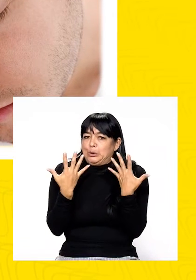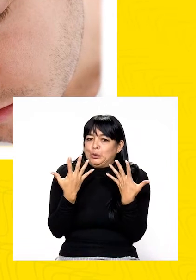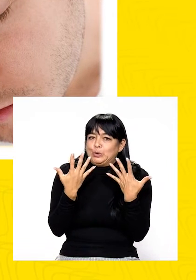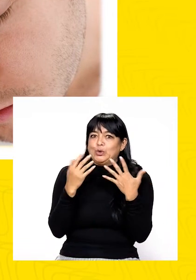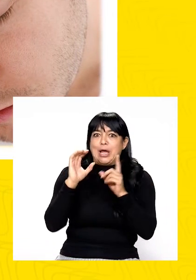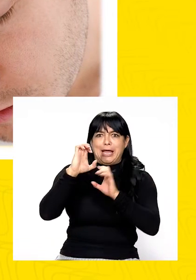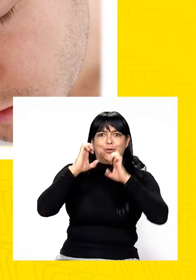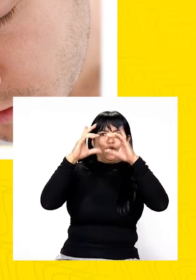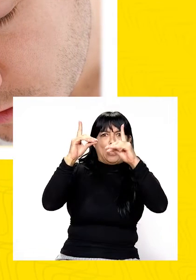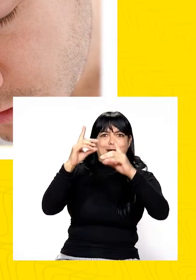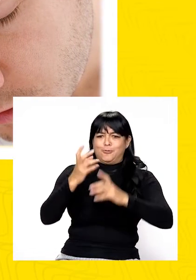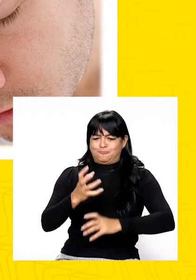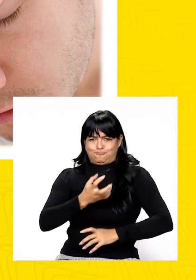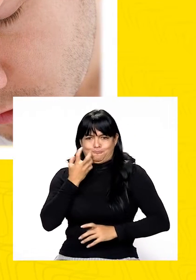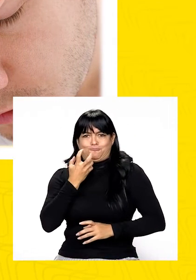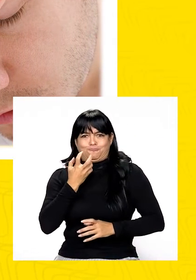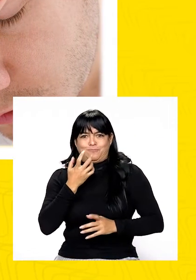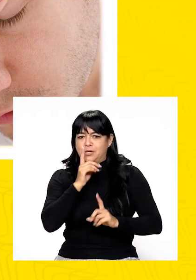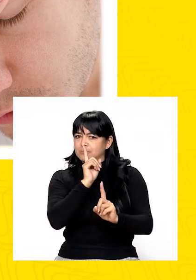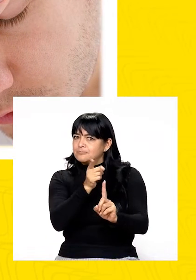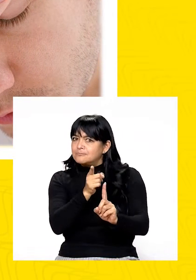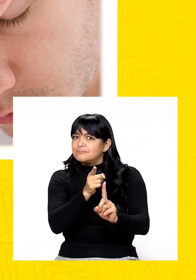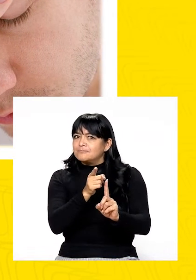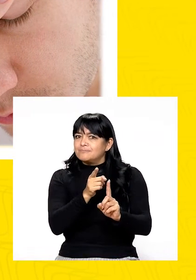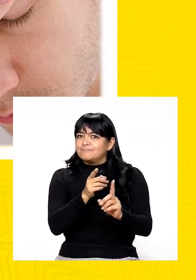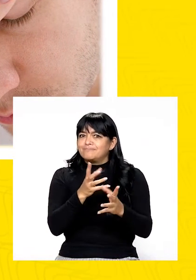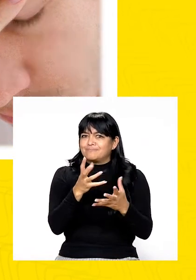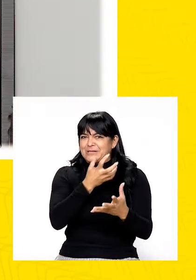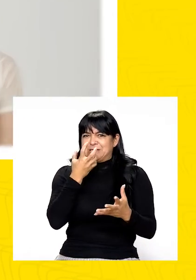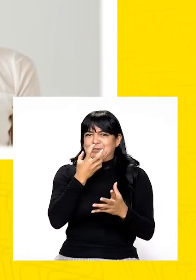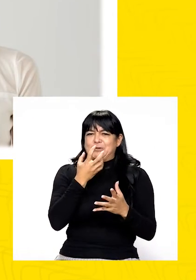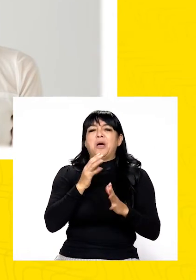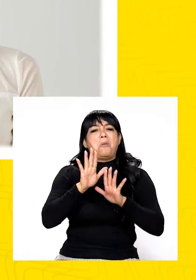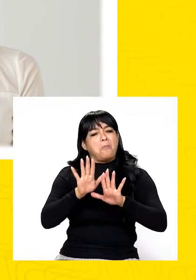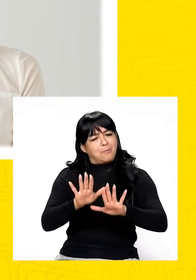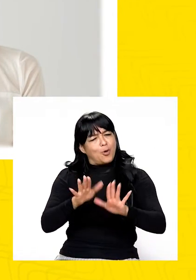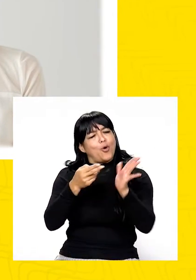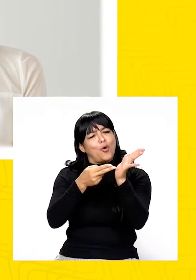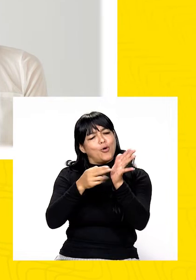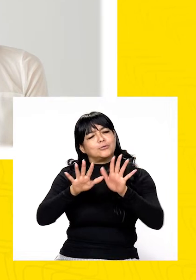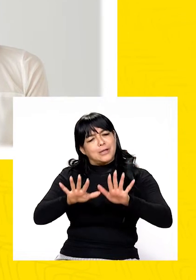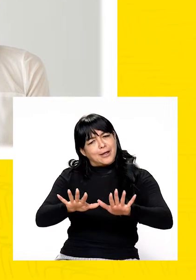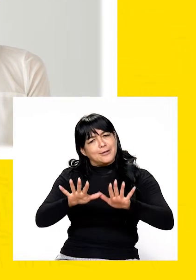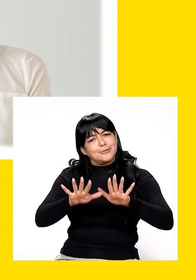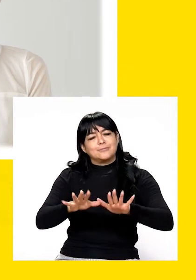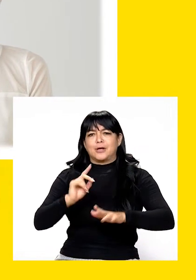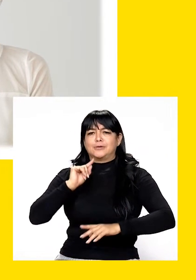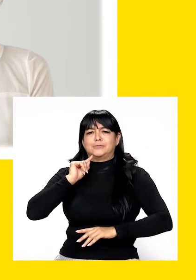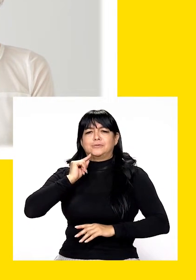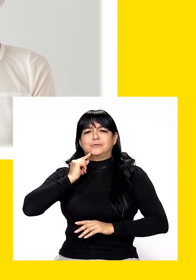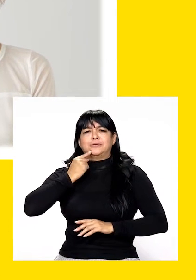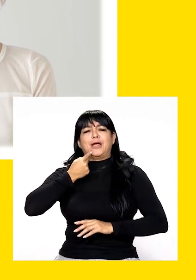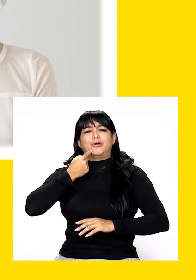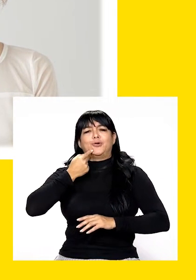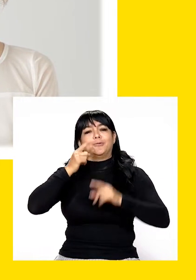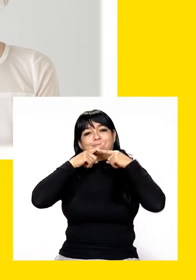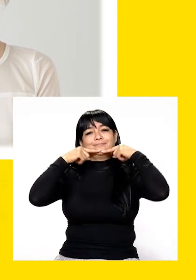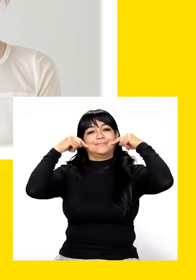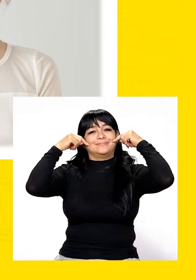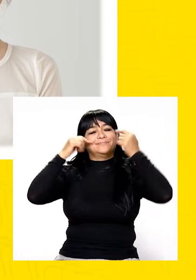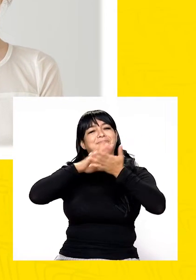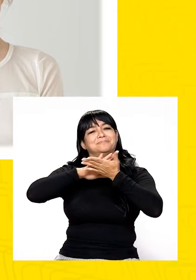prudente, confiado, cobarde, culto, grosero, bárbaro, zoés, sensato,